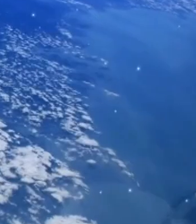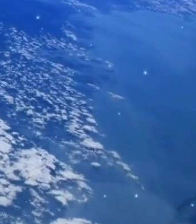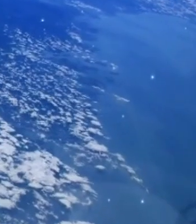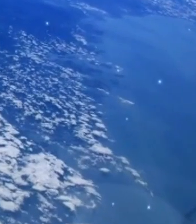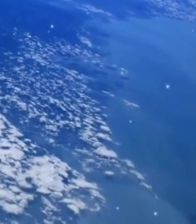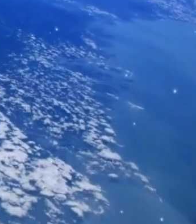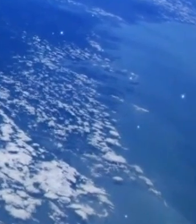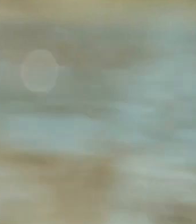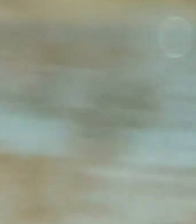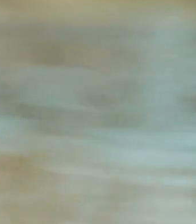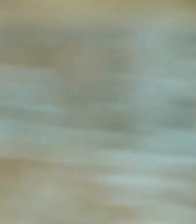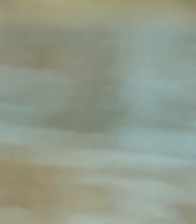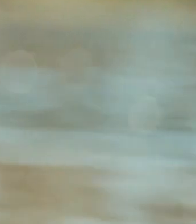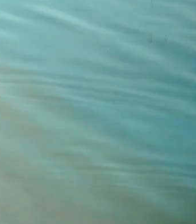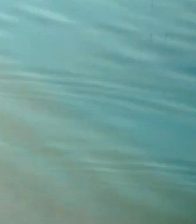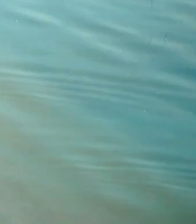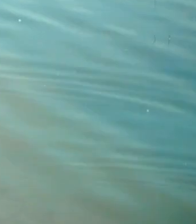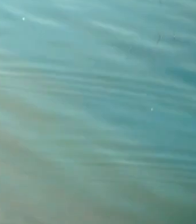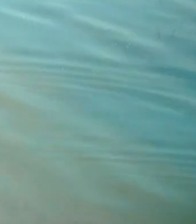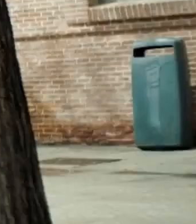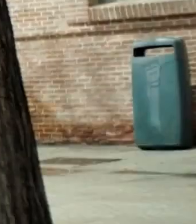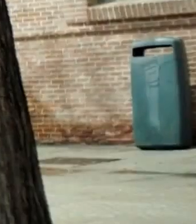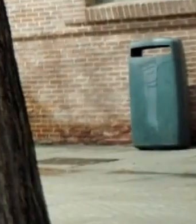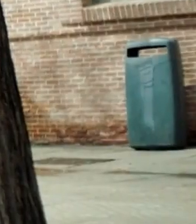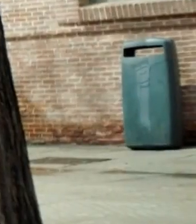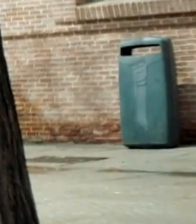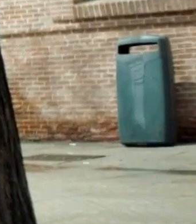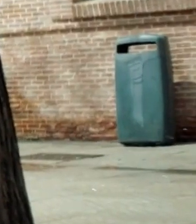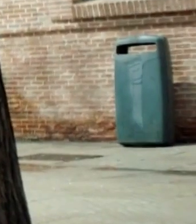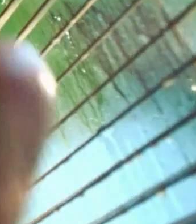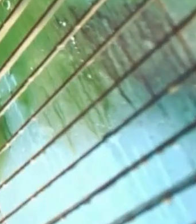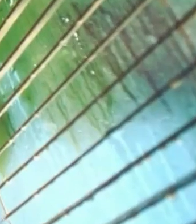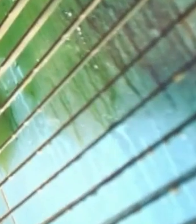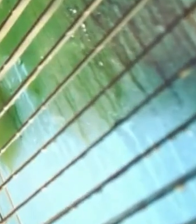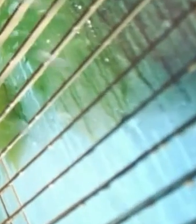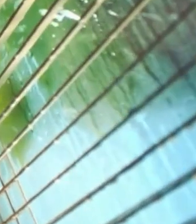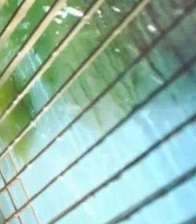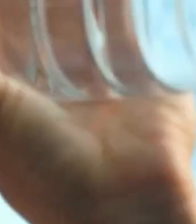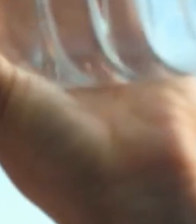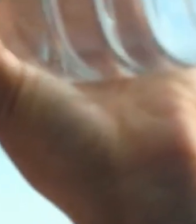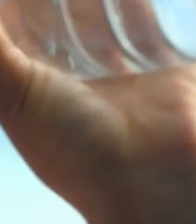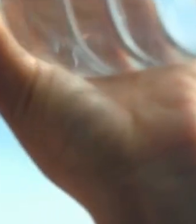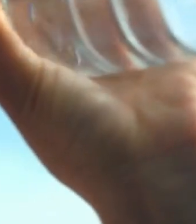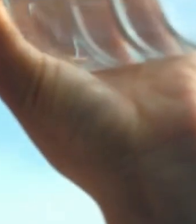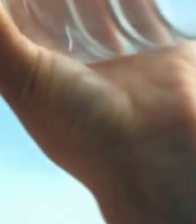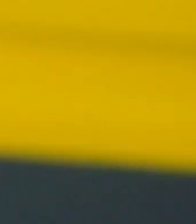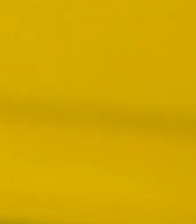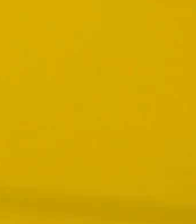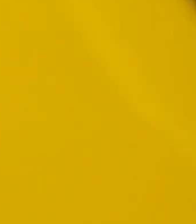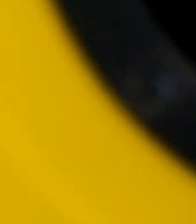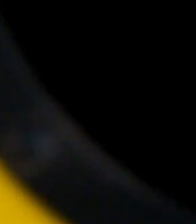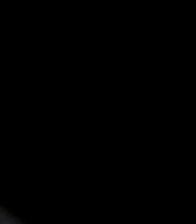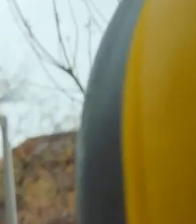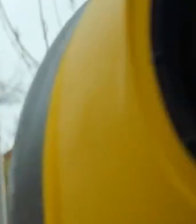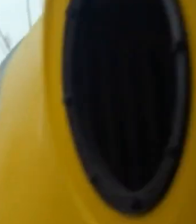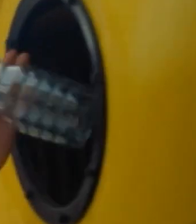Dicen que el agua es necesaria para sobrevivir, pero eso es quedarse corto, porque somos muy de saltar, de cantar en la ducha y muy de bebernos esta botella que